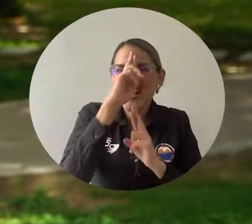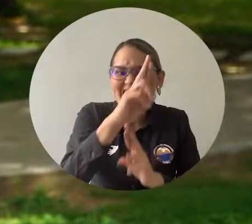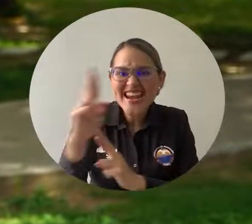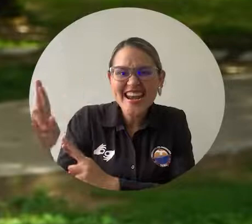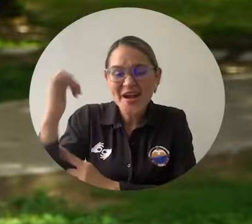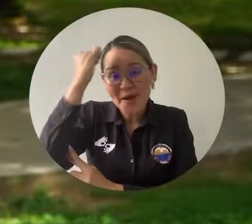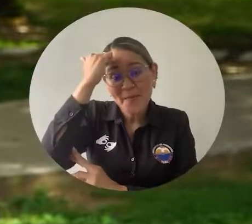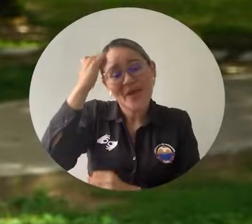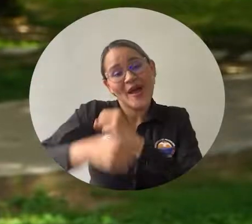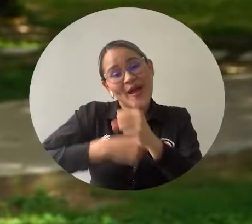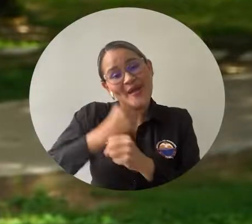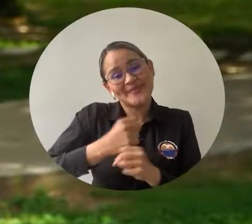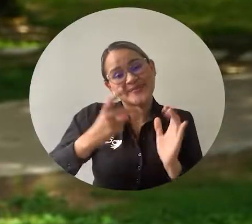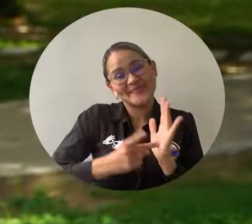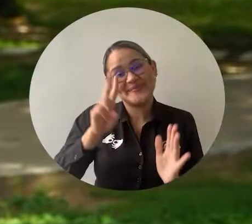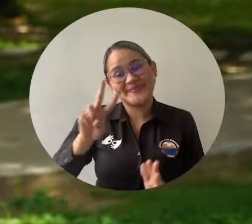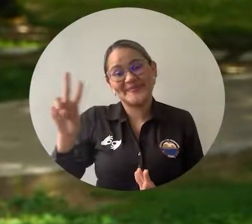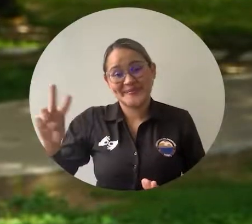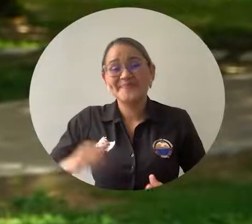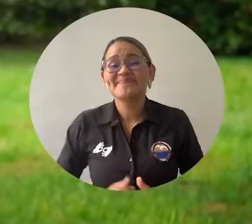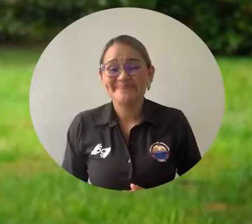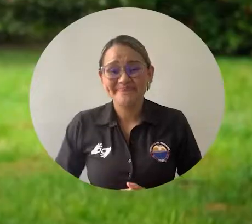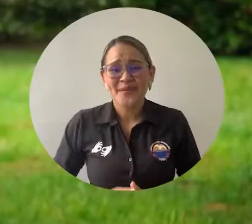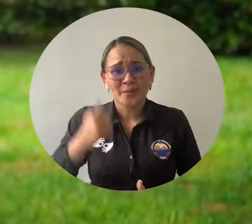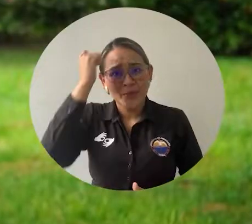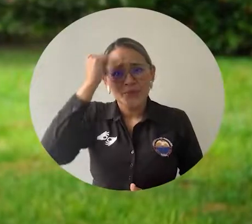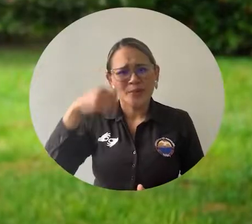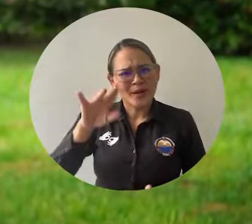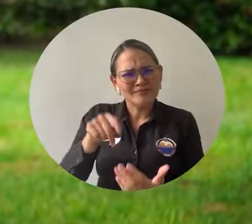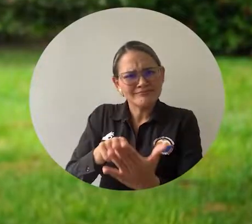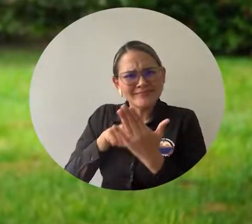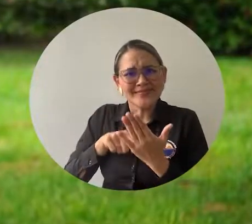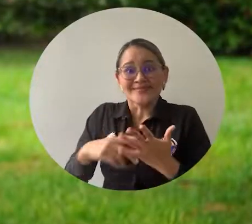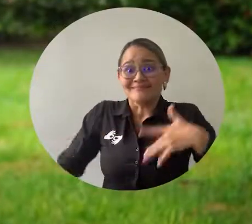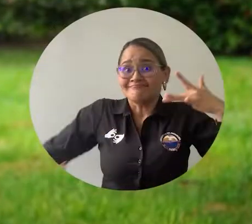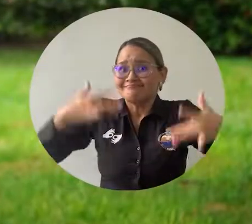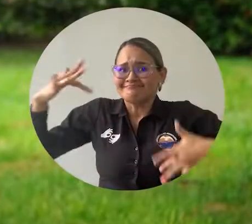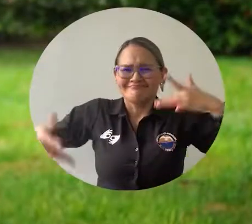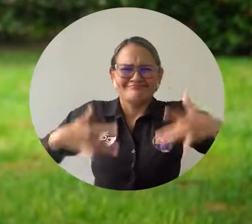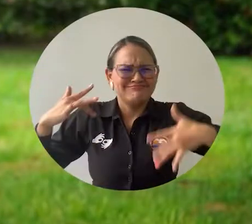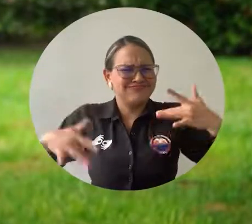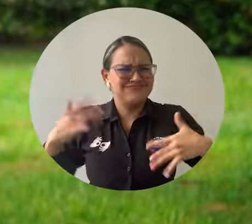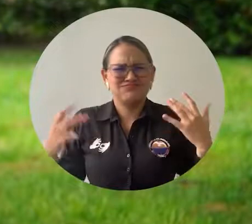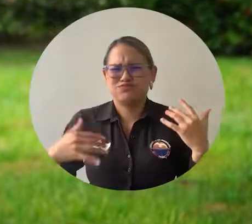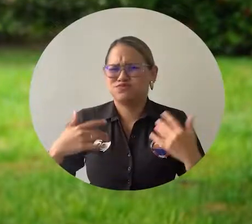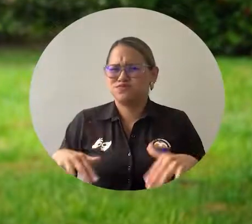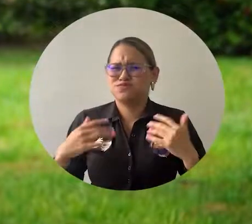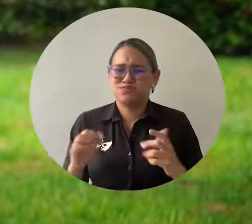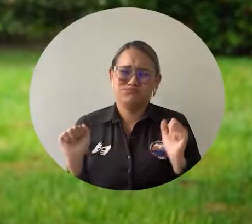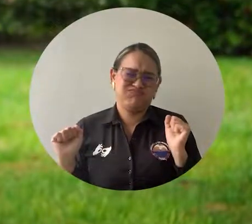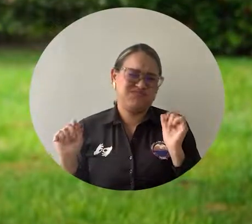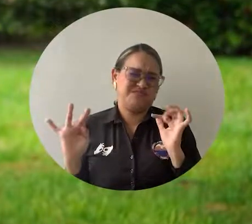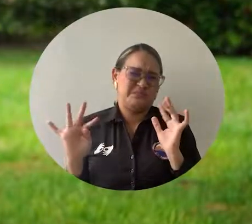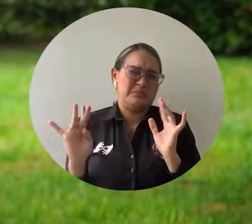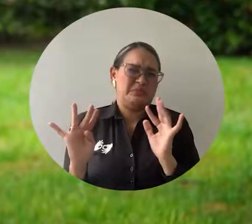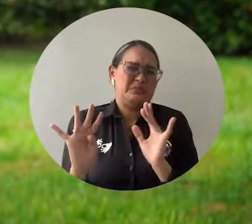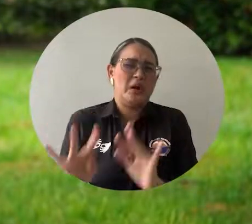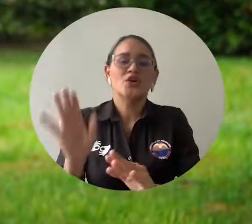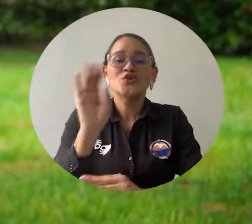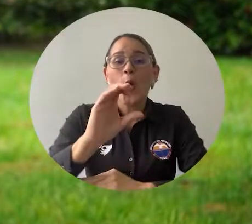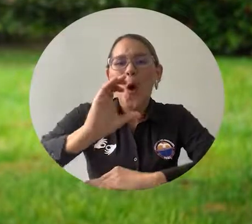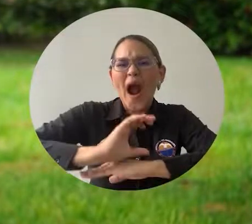reconocimiento a la labor docente 2022. Los profesores llenos de entusiasmo colmaron el Teatro Pepe Vives Campo de